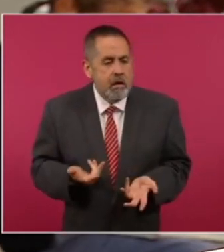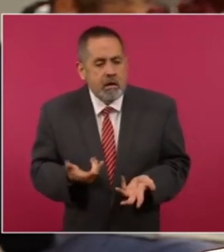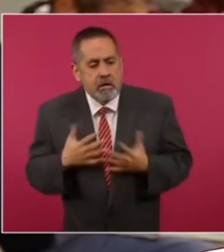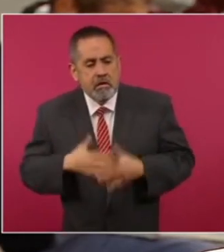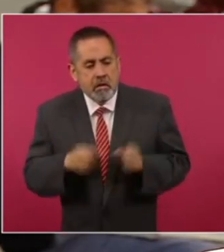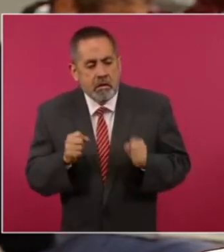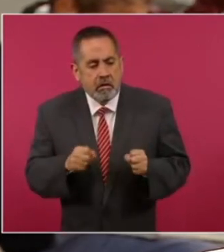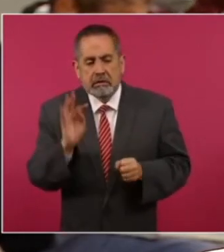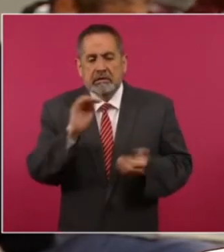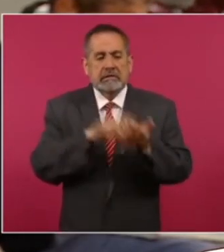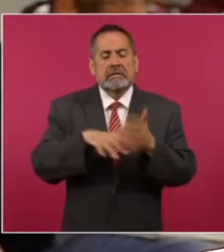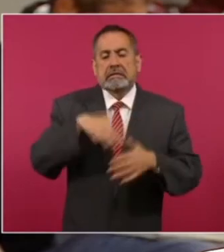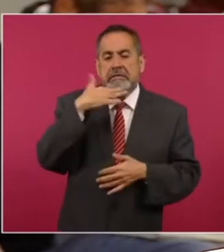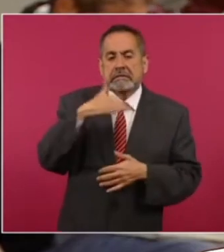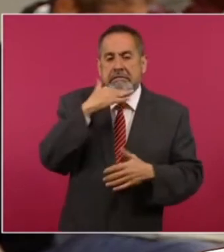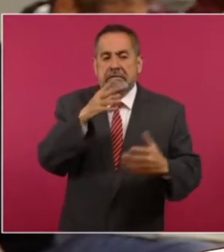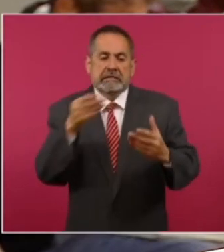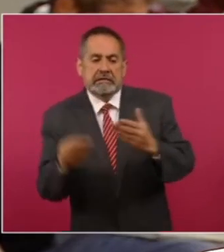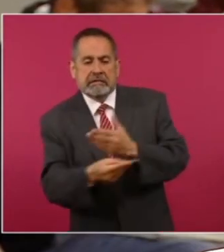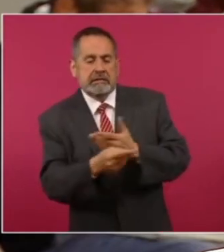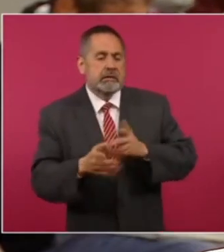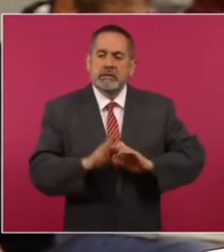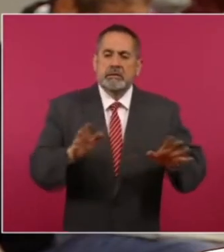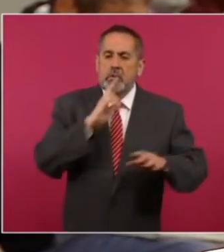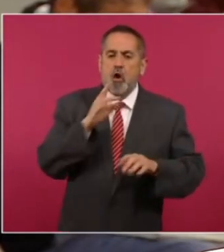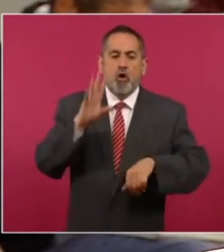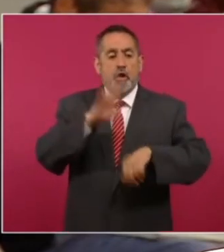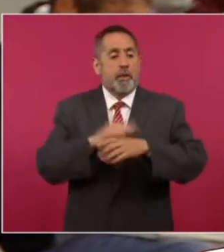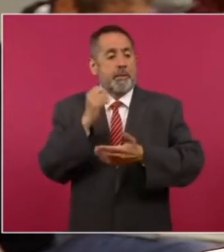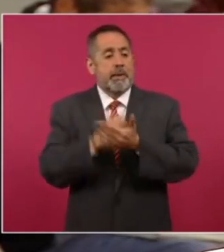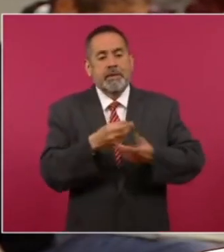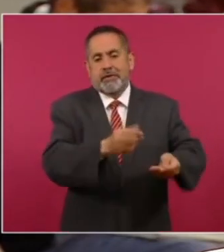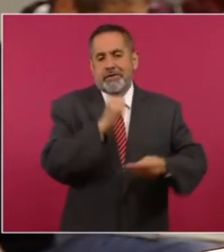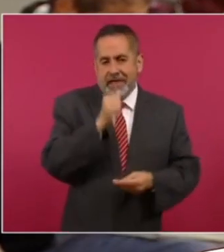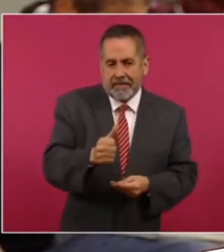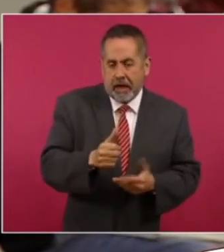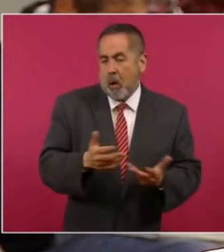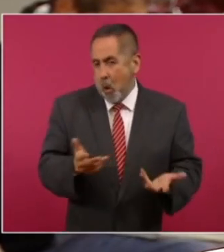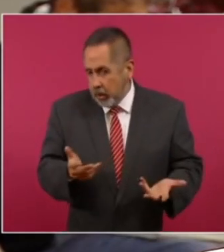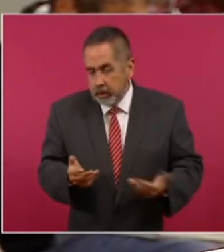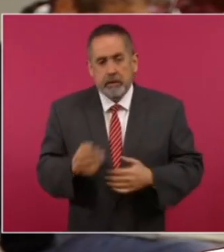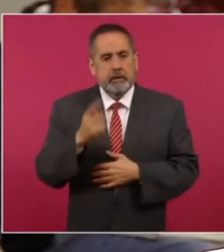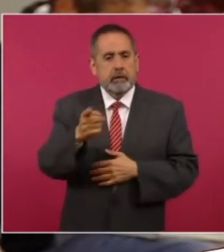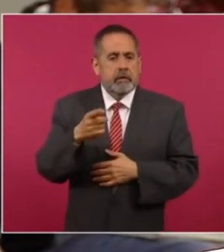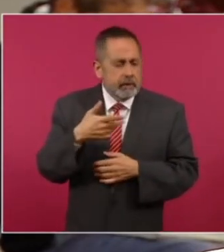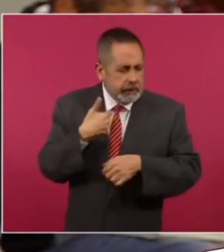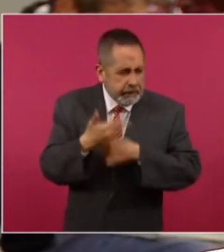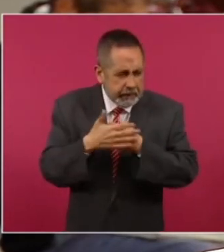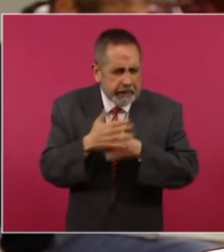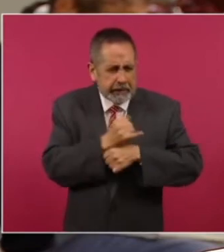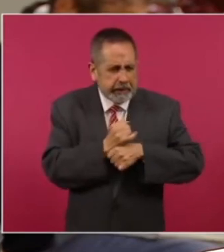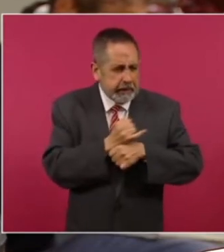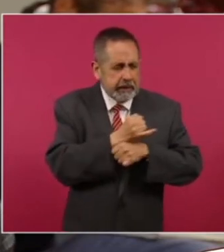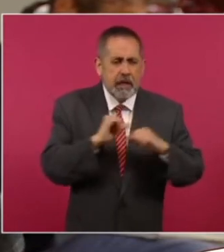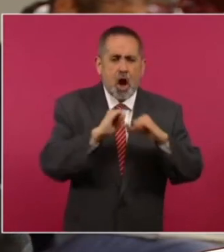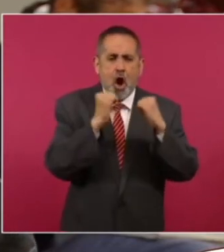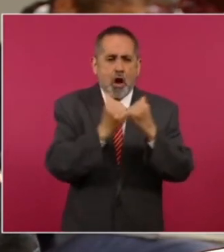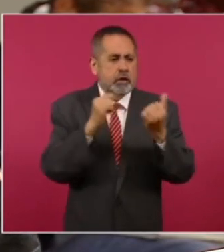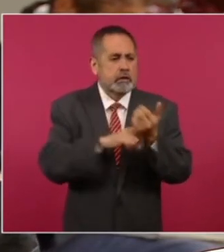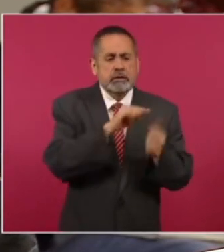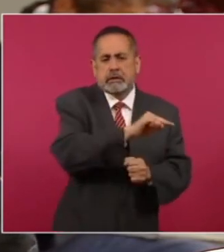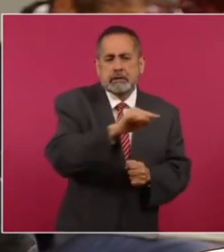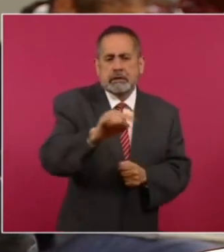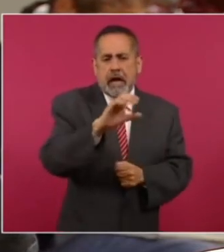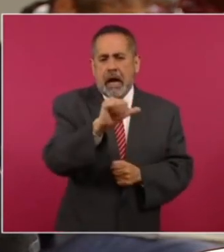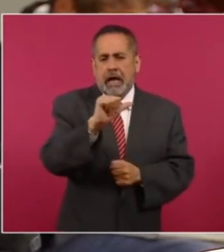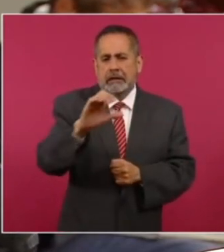a ver que es lo que le revela esta valiente reportera que acaba con el comandante Borolas al presidente de